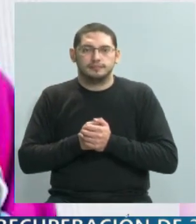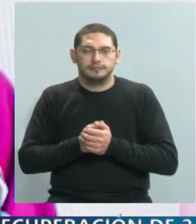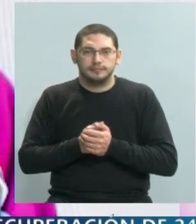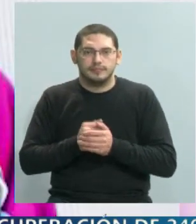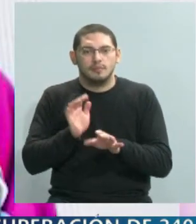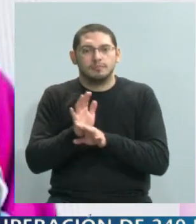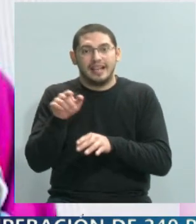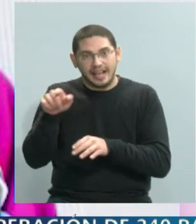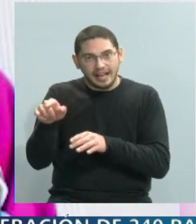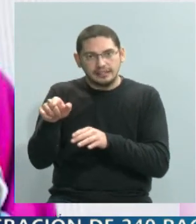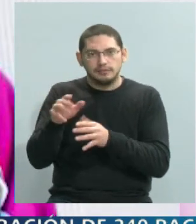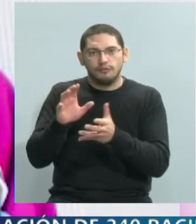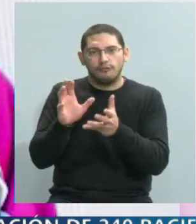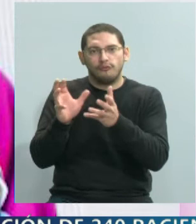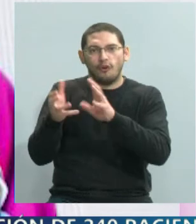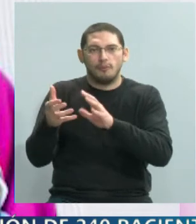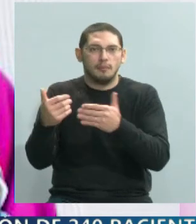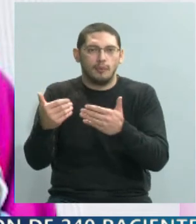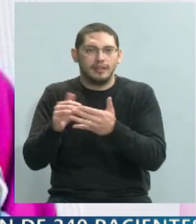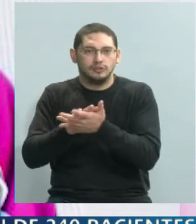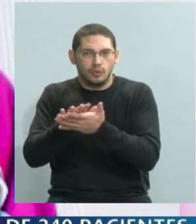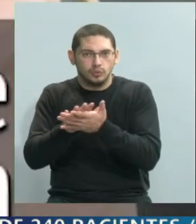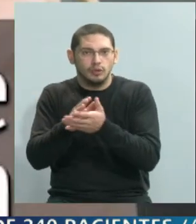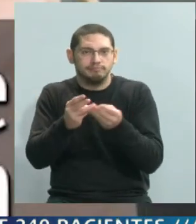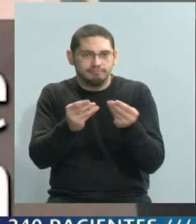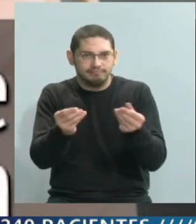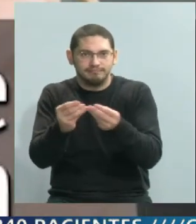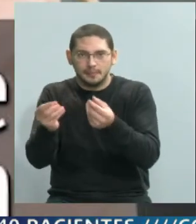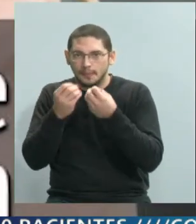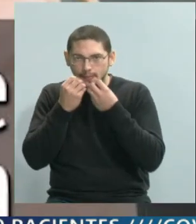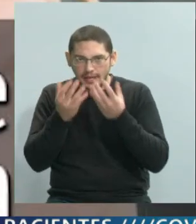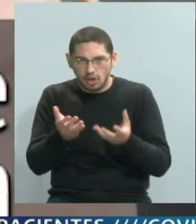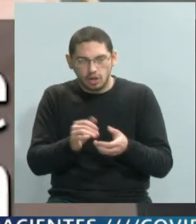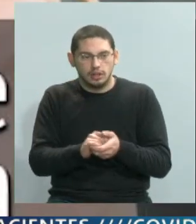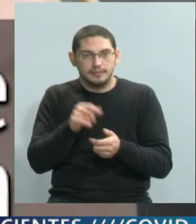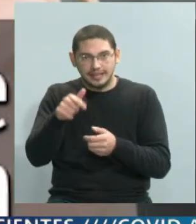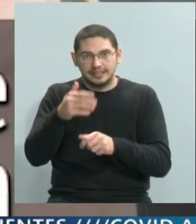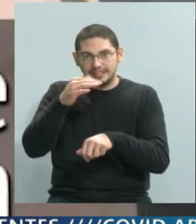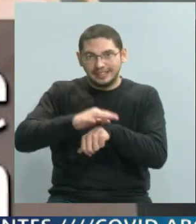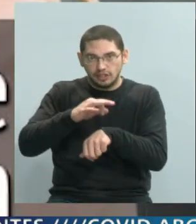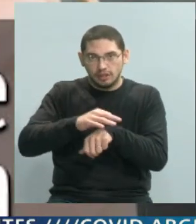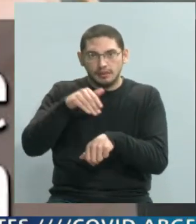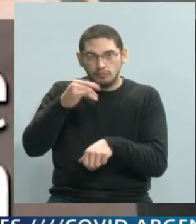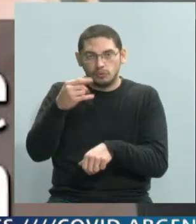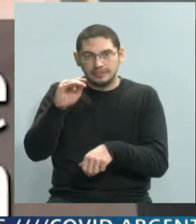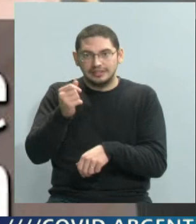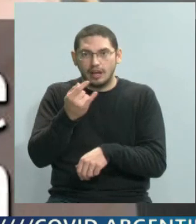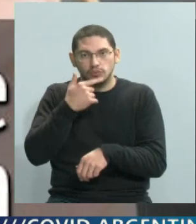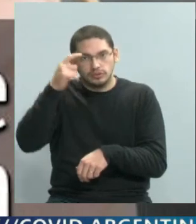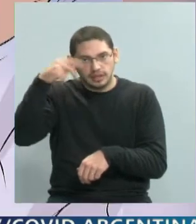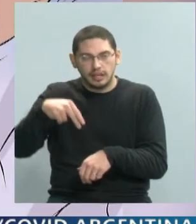reflexionar sobre este síndrome y que no existan diagnósticos